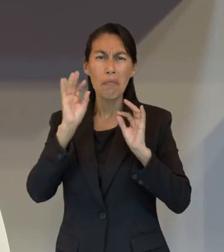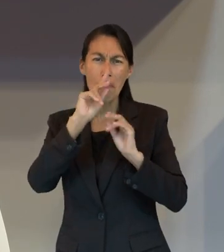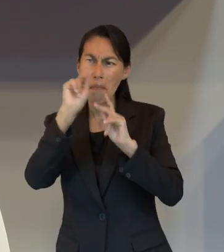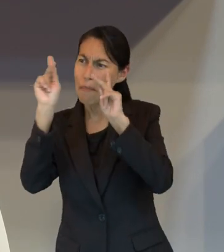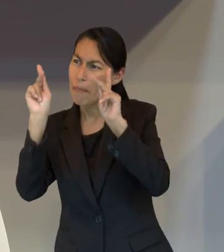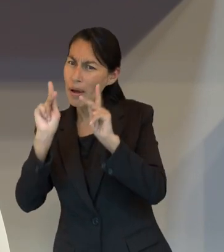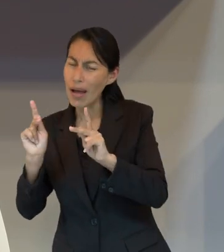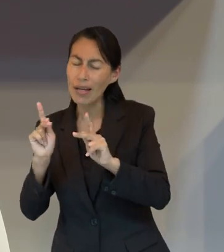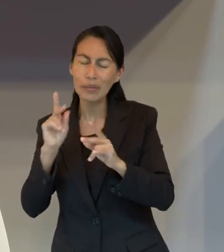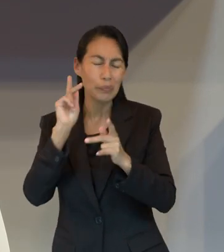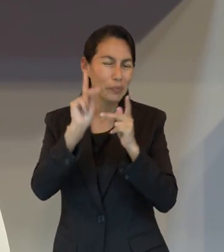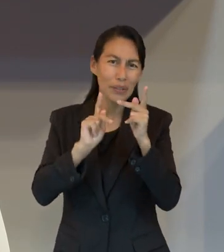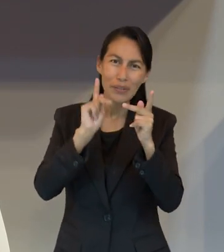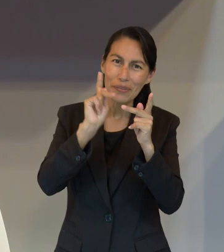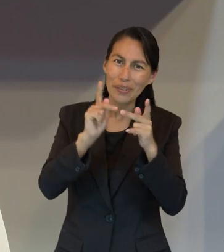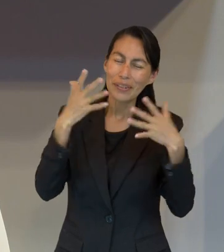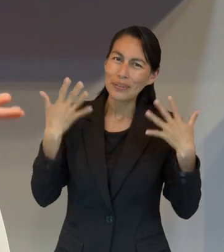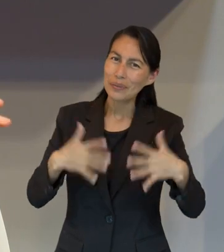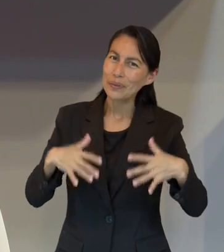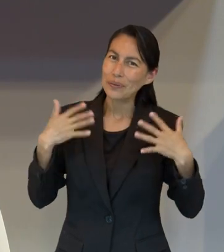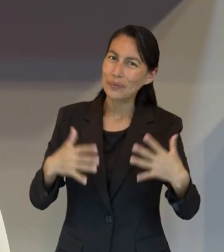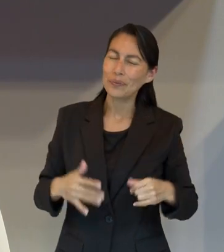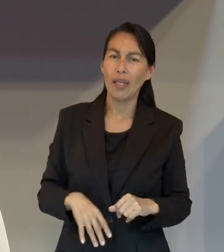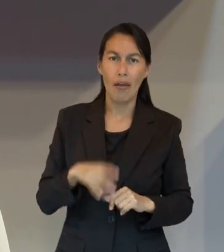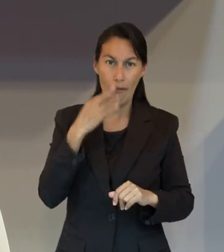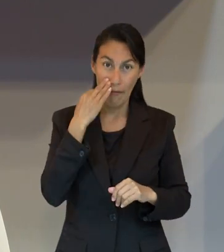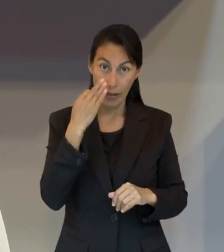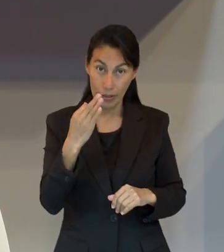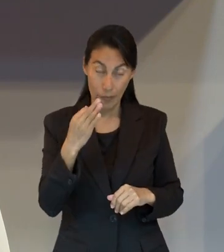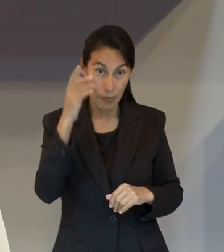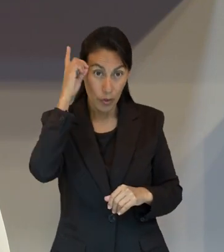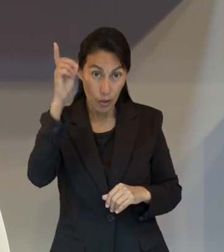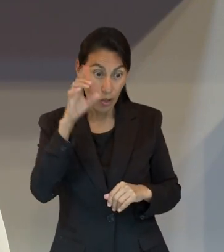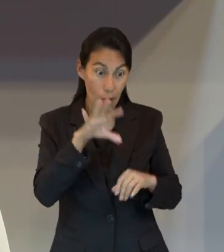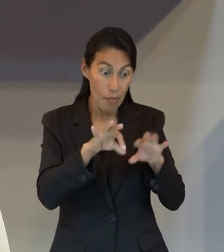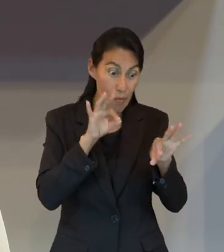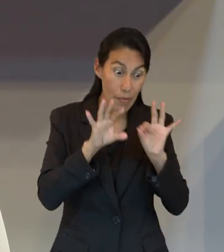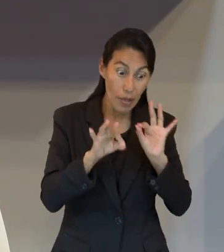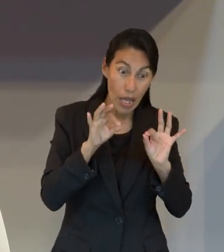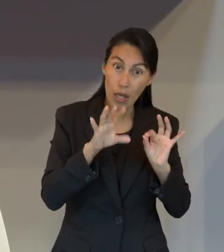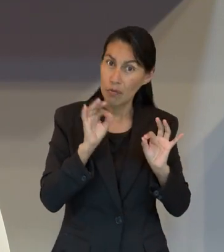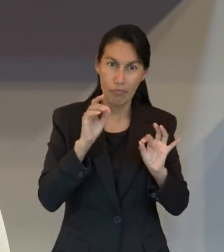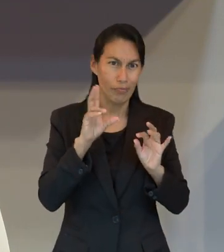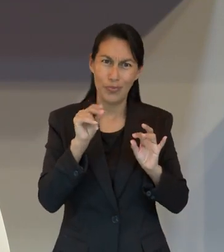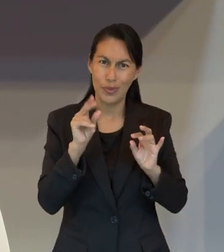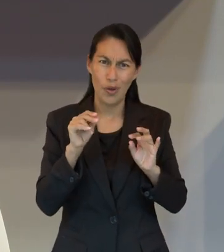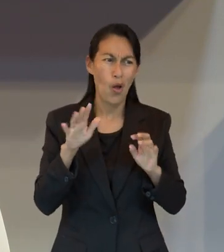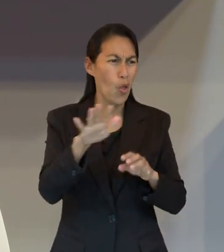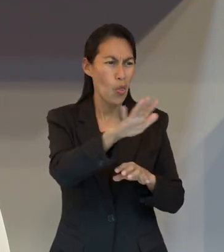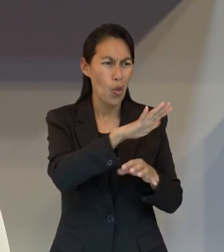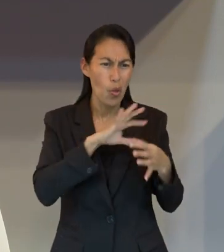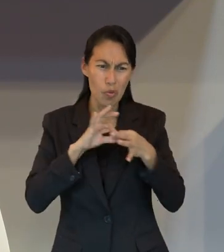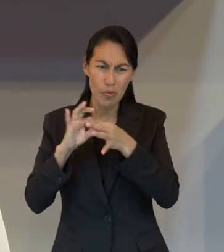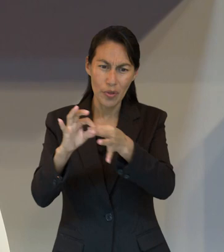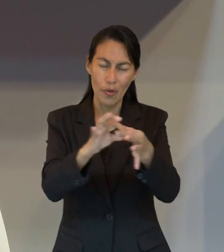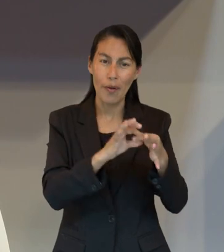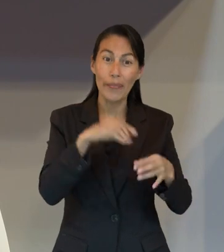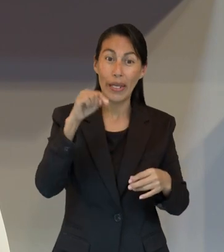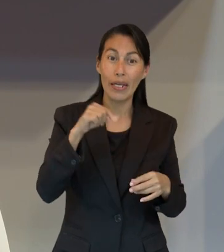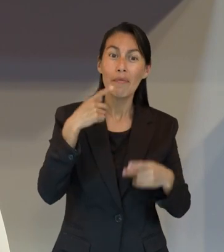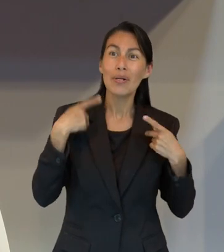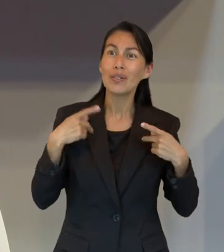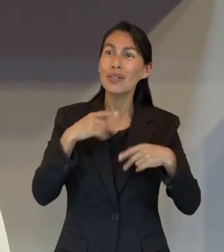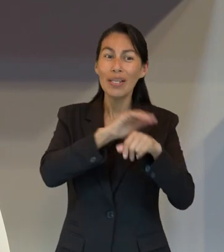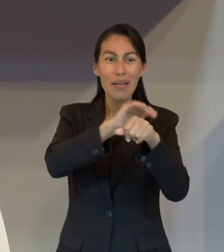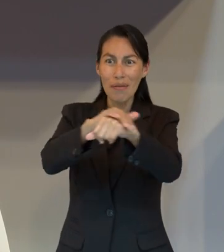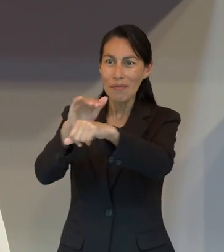Y es por eso que el día de hoy, mis compañeras aquí presentes y yo, traemos un traje típico de algún lugar. Así que voy a pedirles